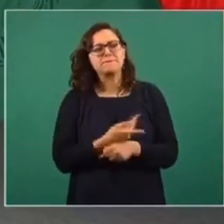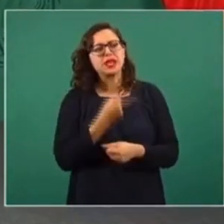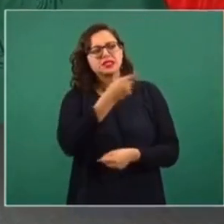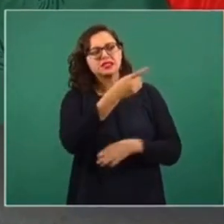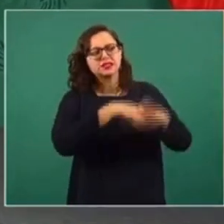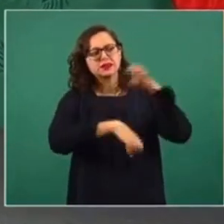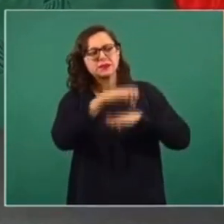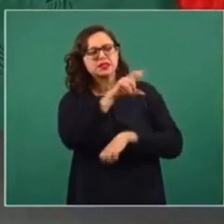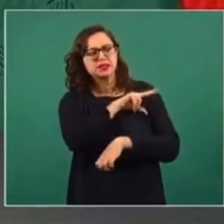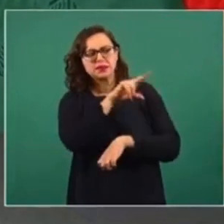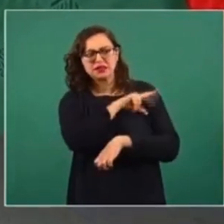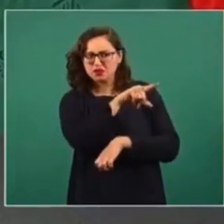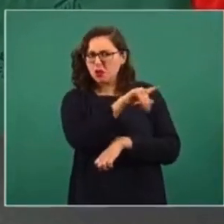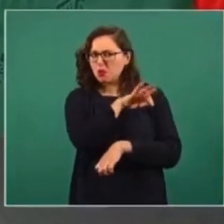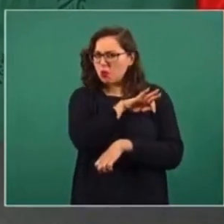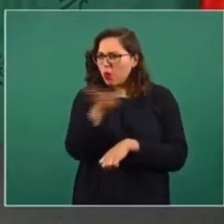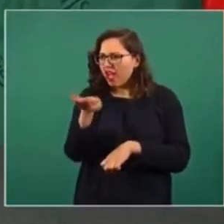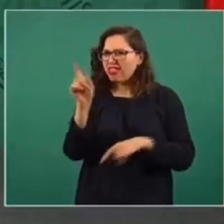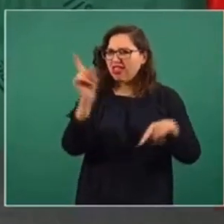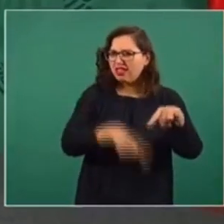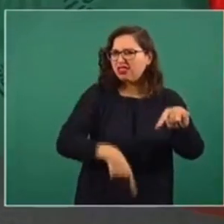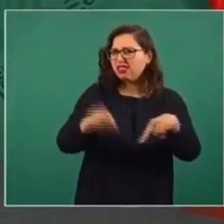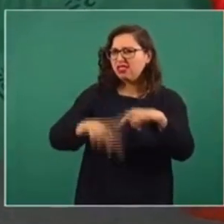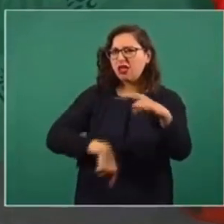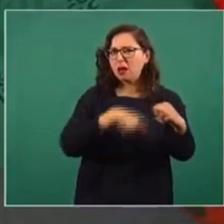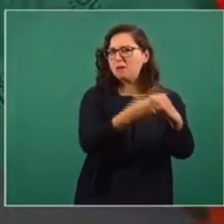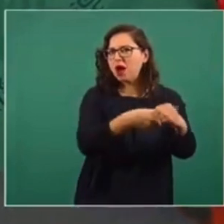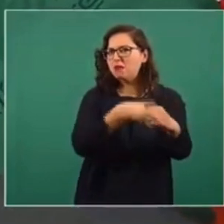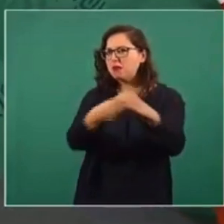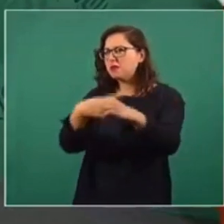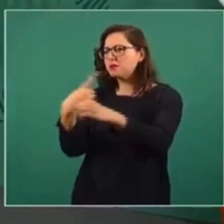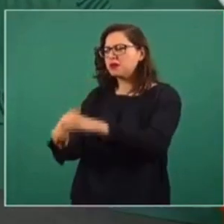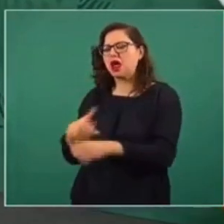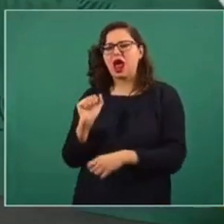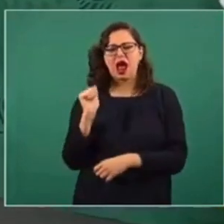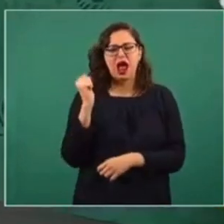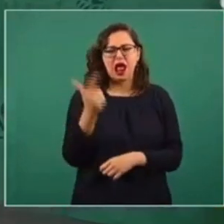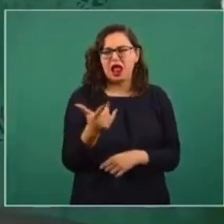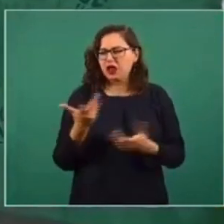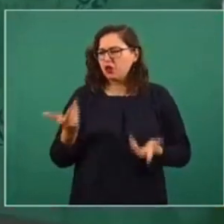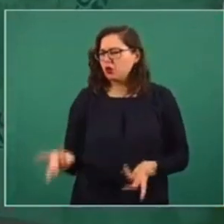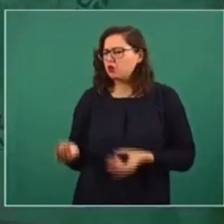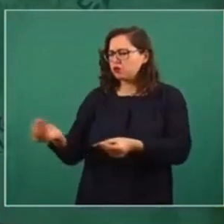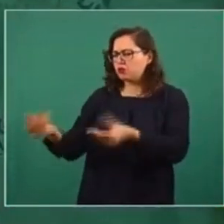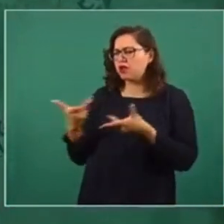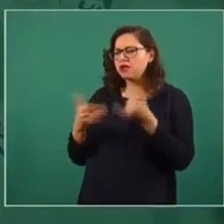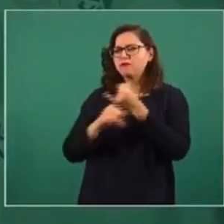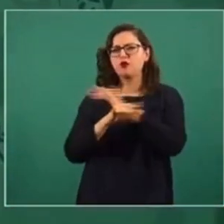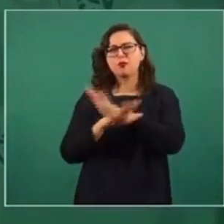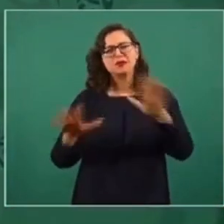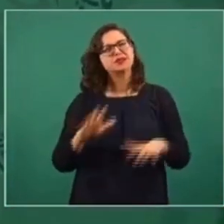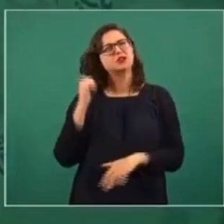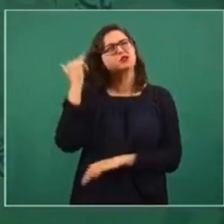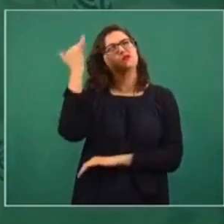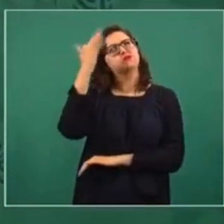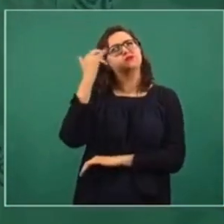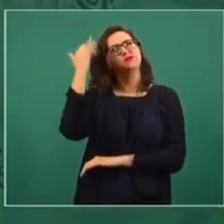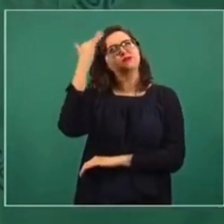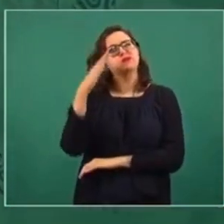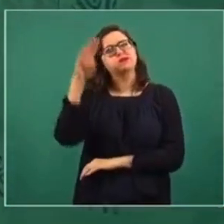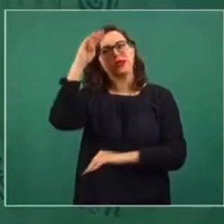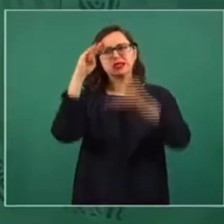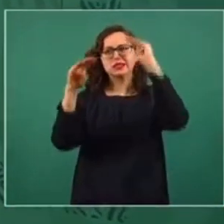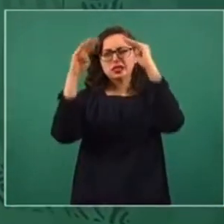menos en algún tipo de reflexiones y sobre todo analizar el contexto